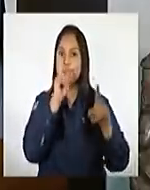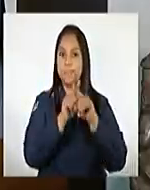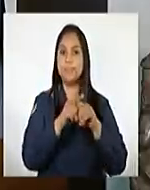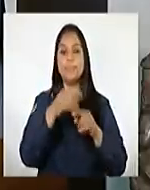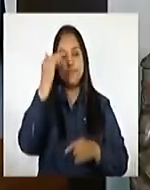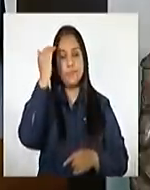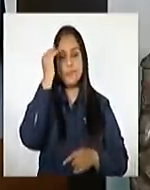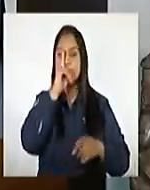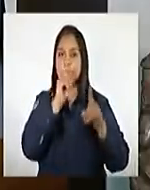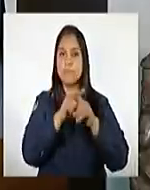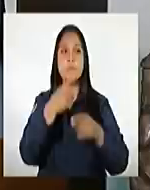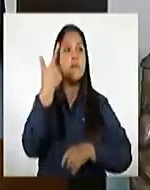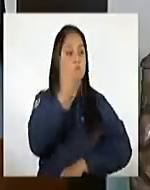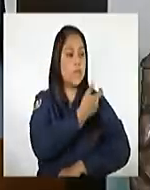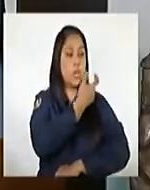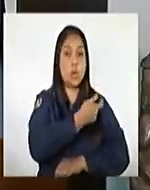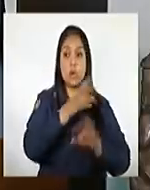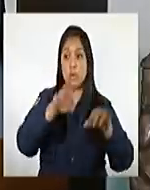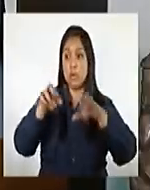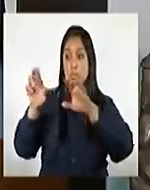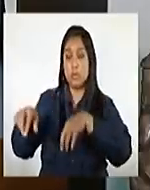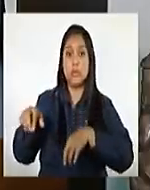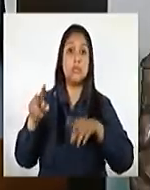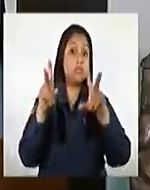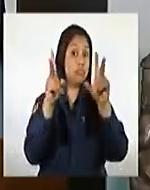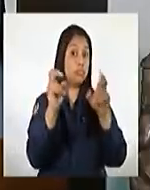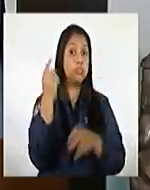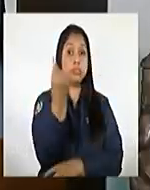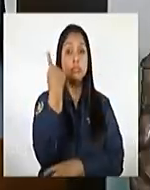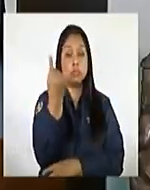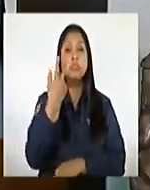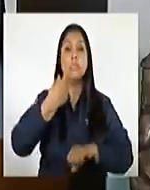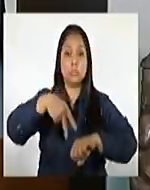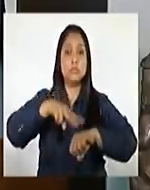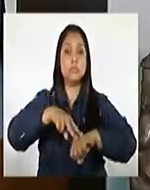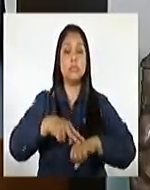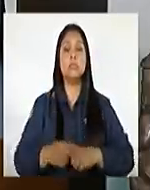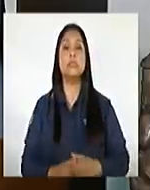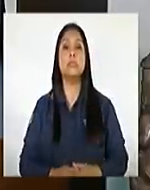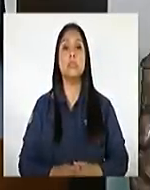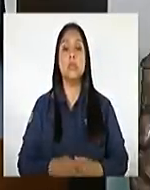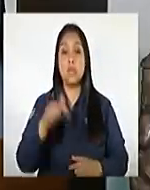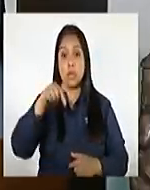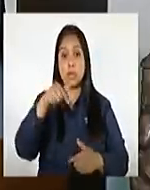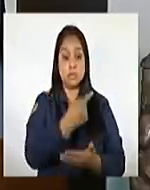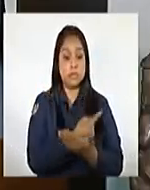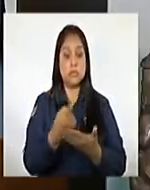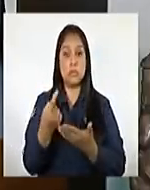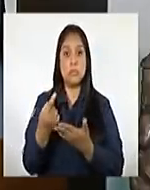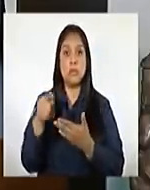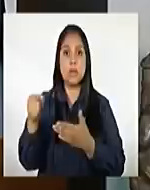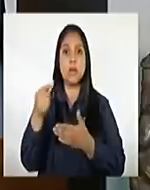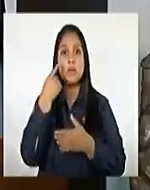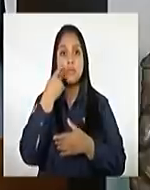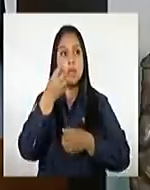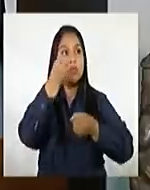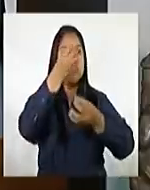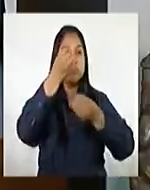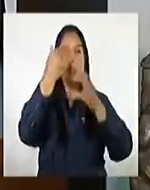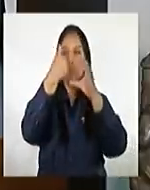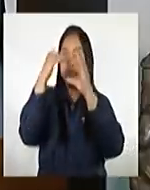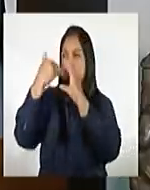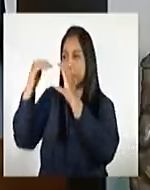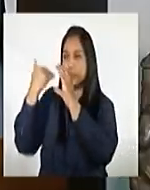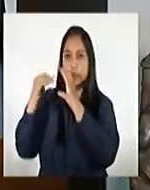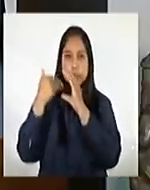que vacunar a nuestra población es un asunto de prioridad nacional. Esta semana recibirán mensajes de